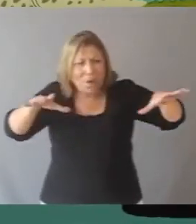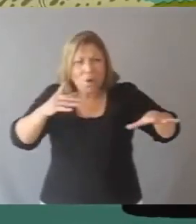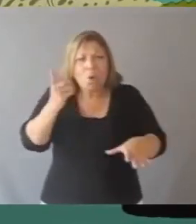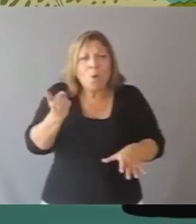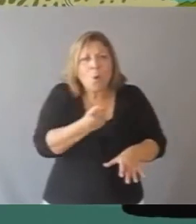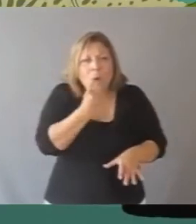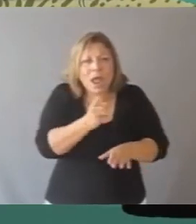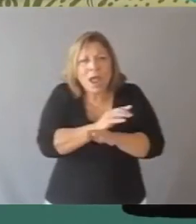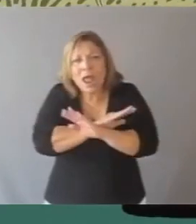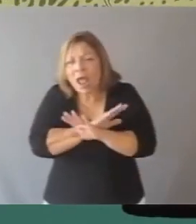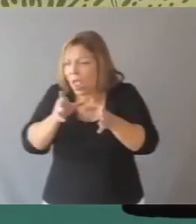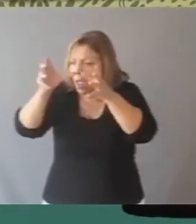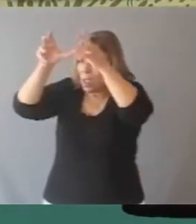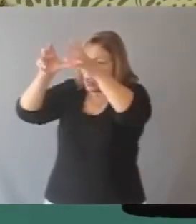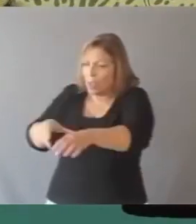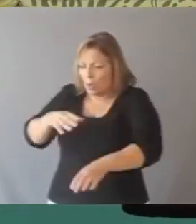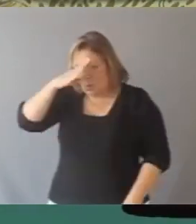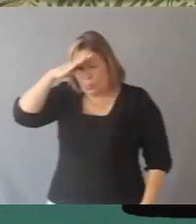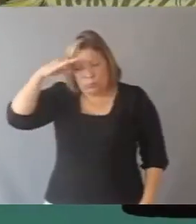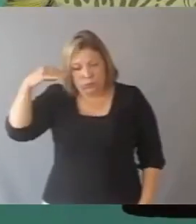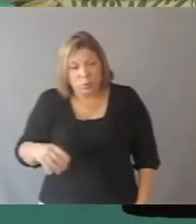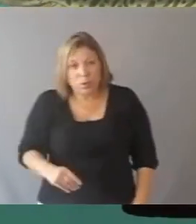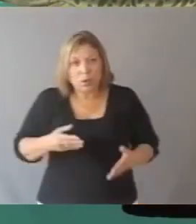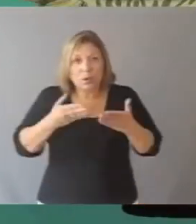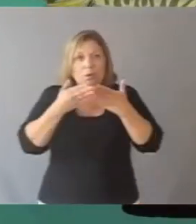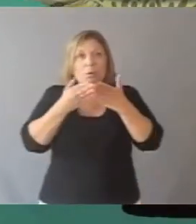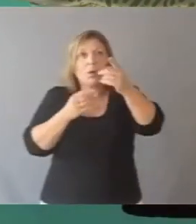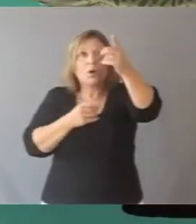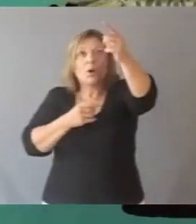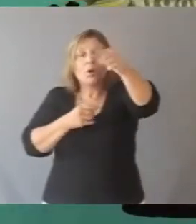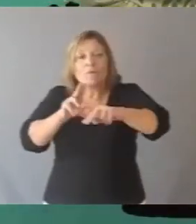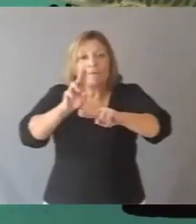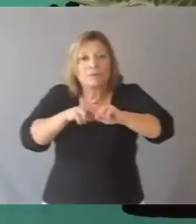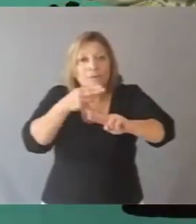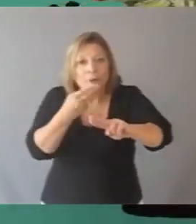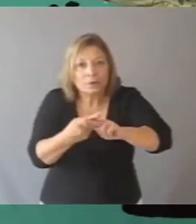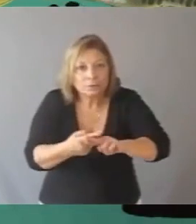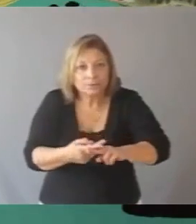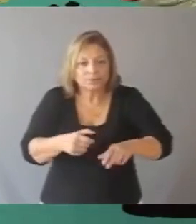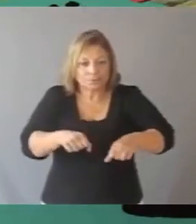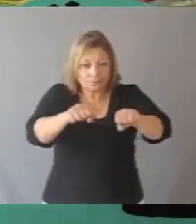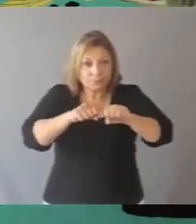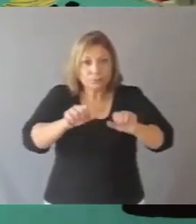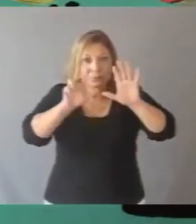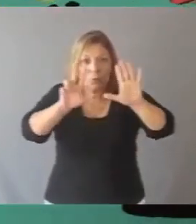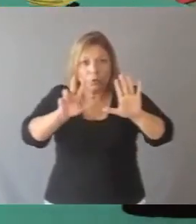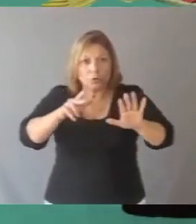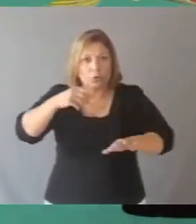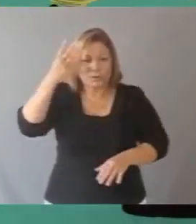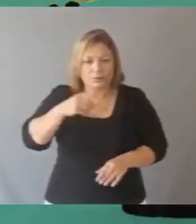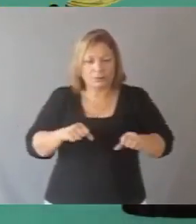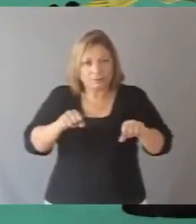apenas una hora que acababan de cologar el último tronco del dique, cuando el buque de guerra apareció otra vez y el bote con el oficial y ocho